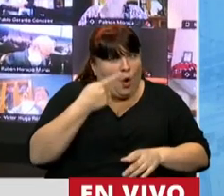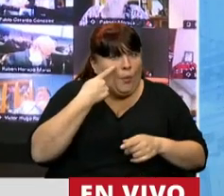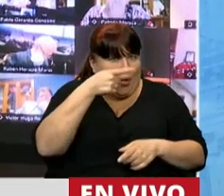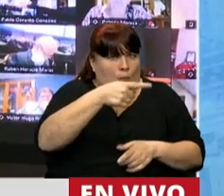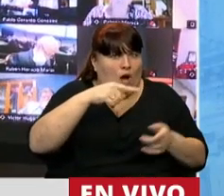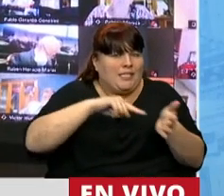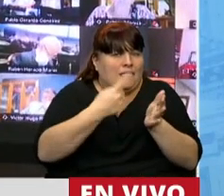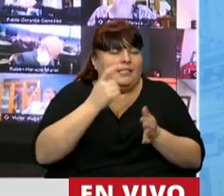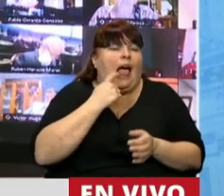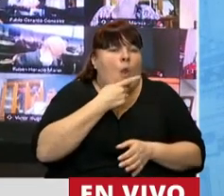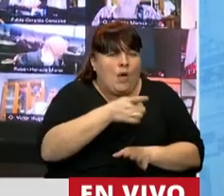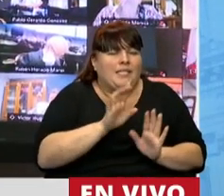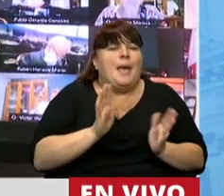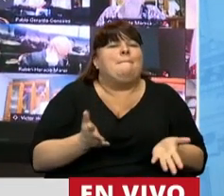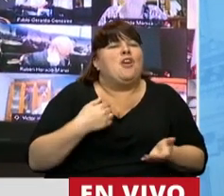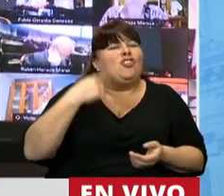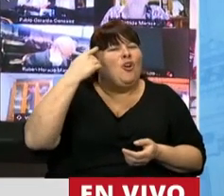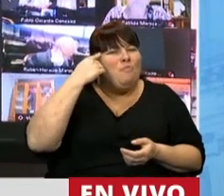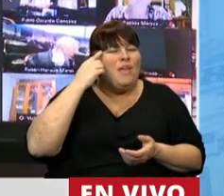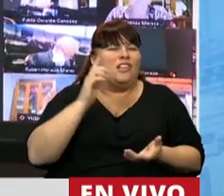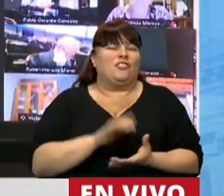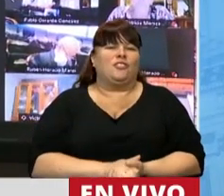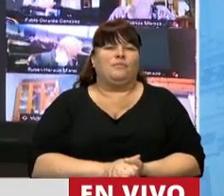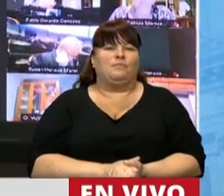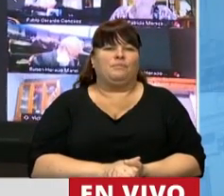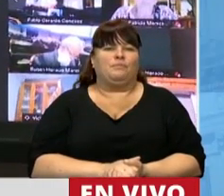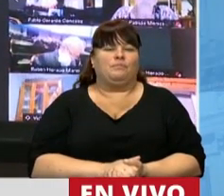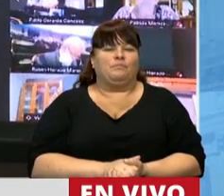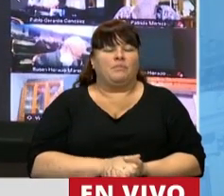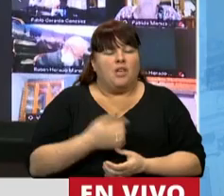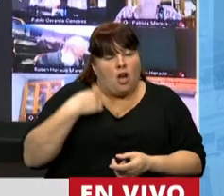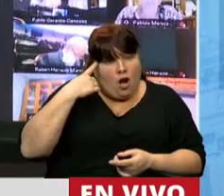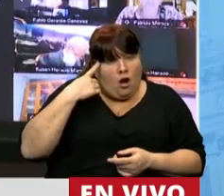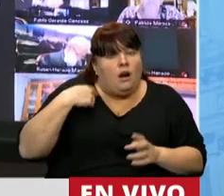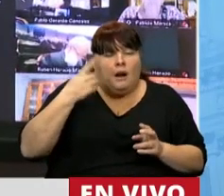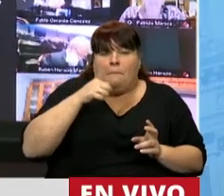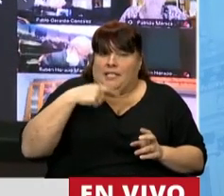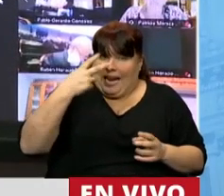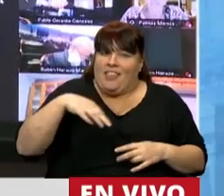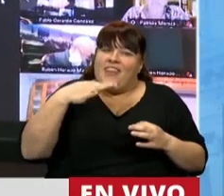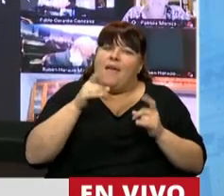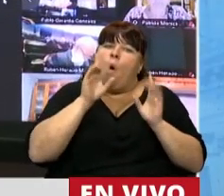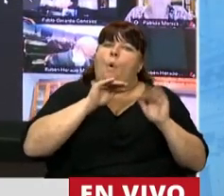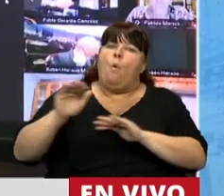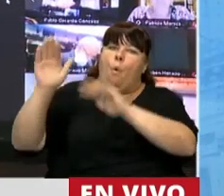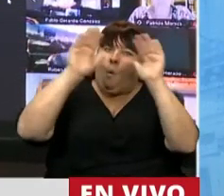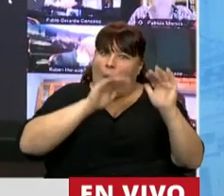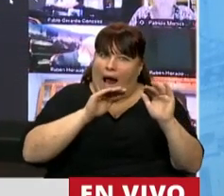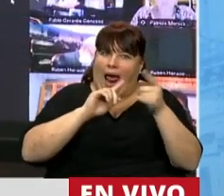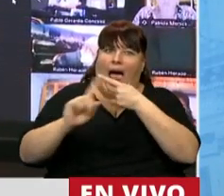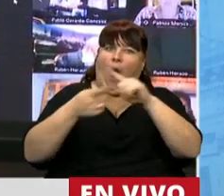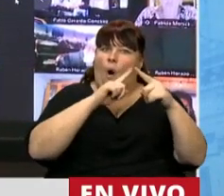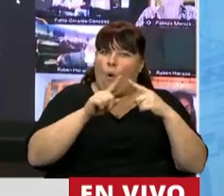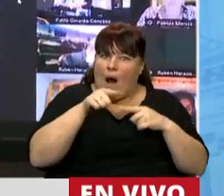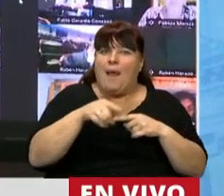referencia, pero la otra es mi provincia de San Luis en la que se ha propuesto la misma capital de la